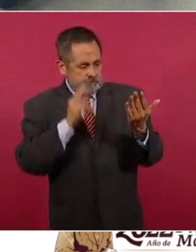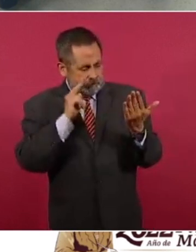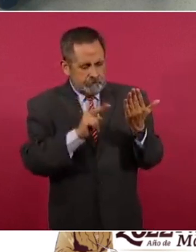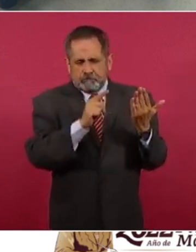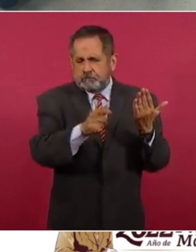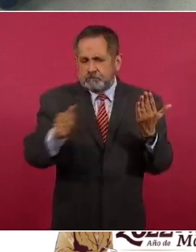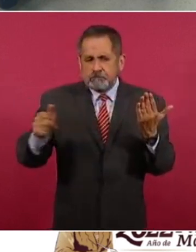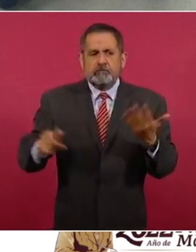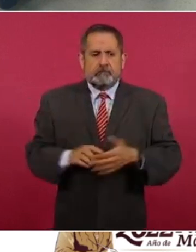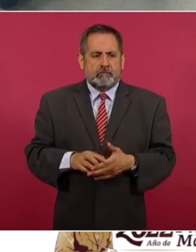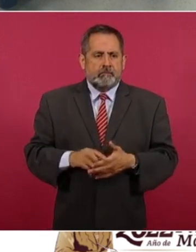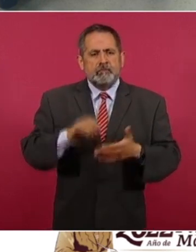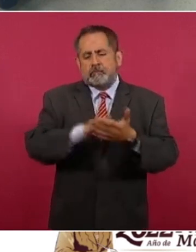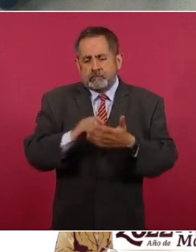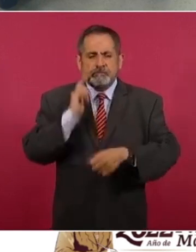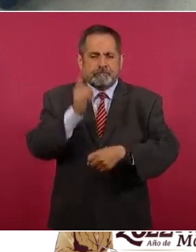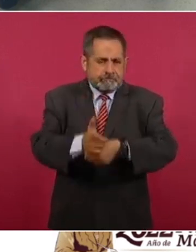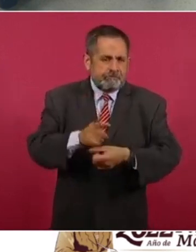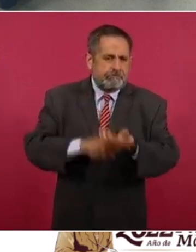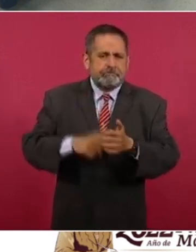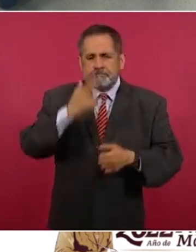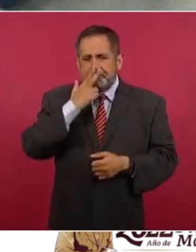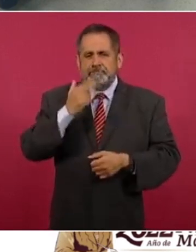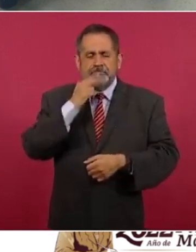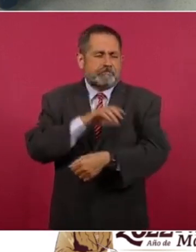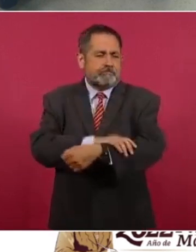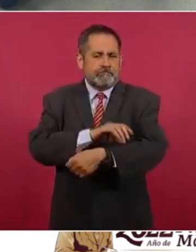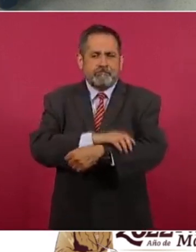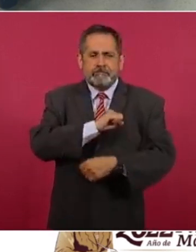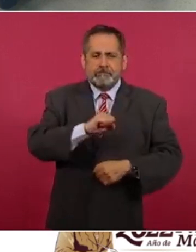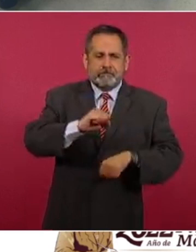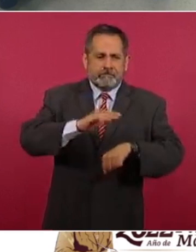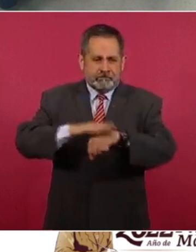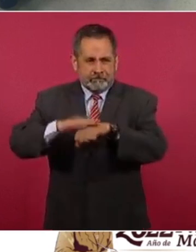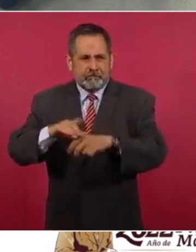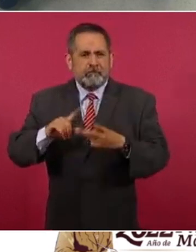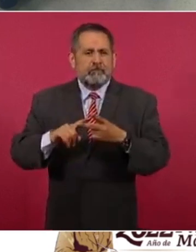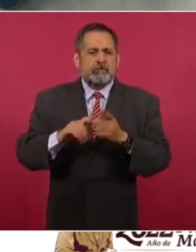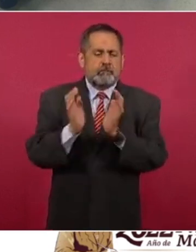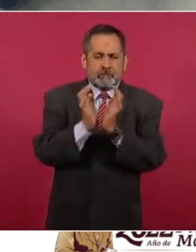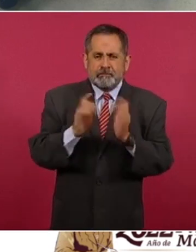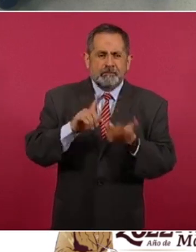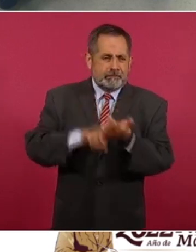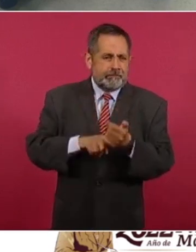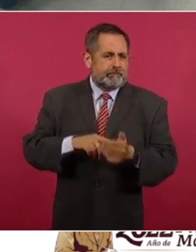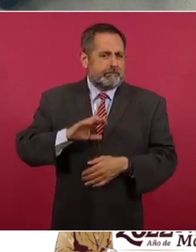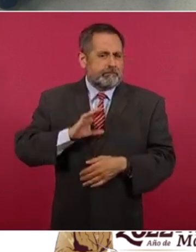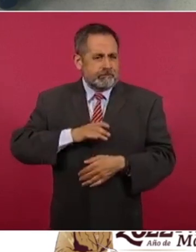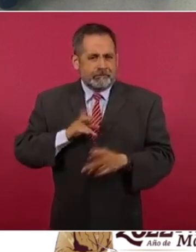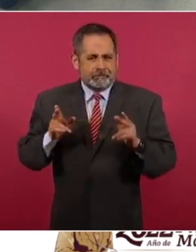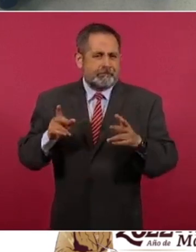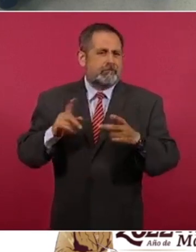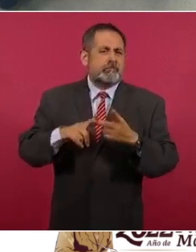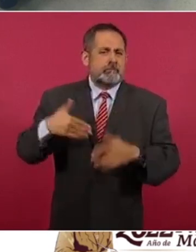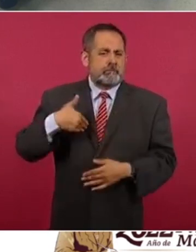poner un ejemplo, detecciones de diabetes o de hipertensión arterial o de cáncer cervicotirino o de cáncer de mama,